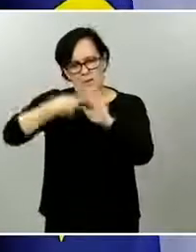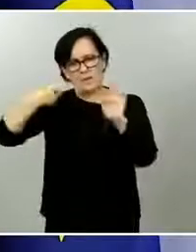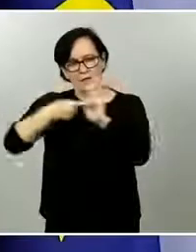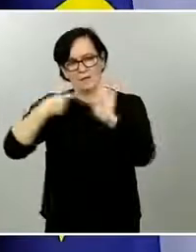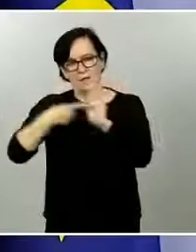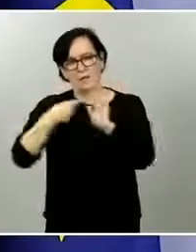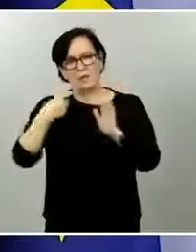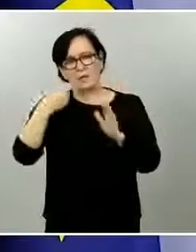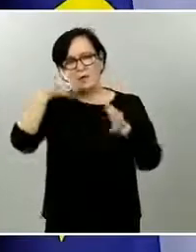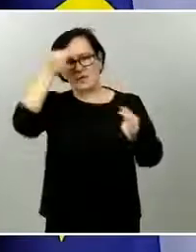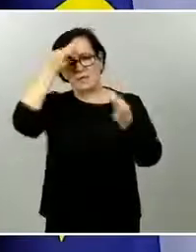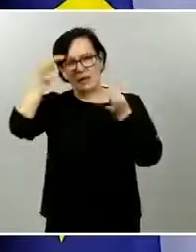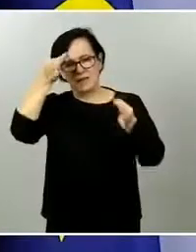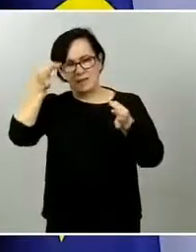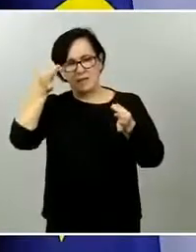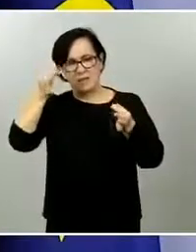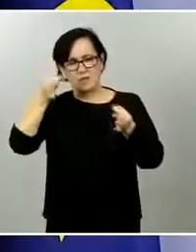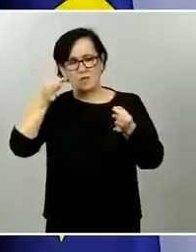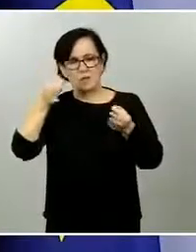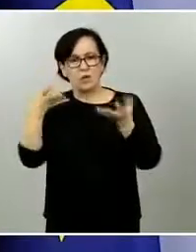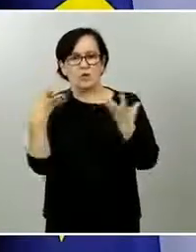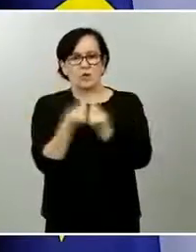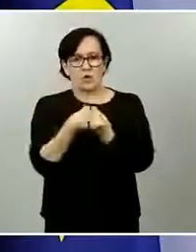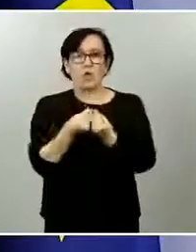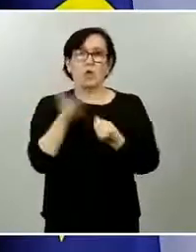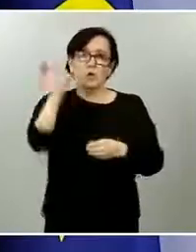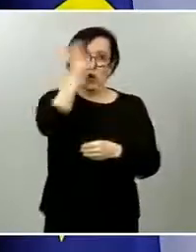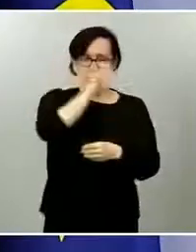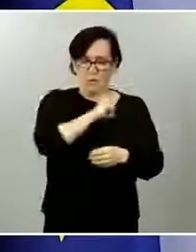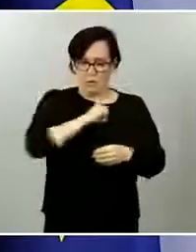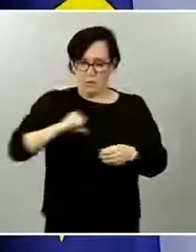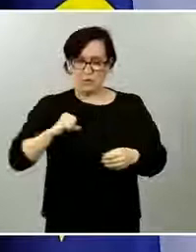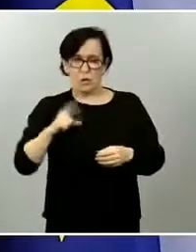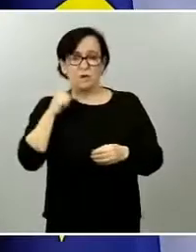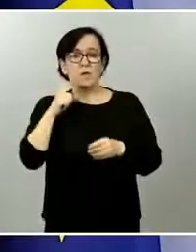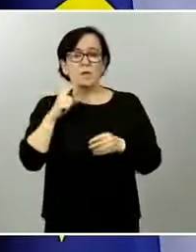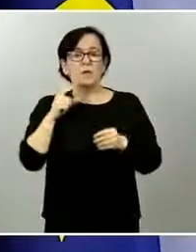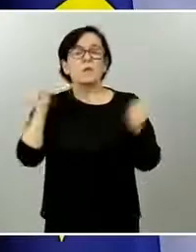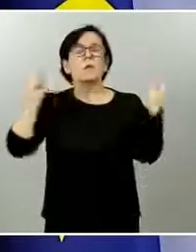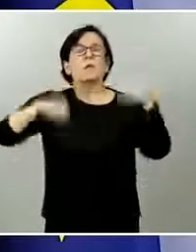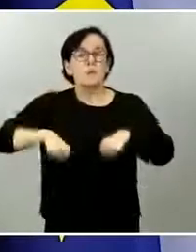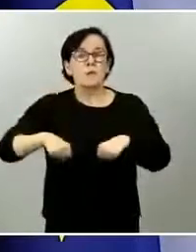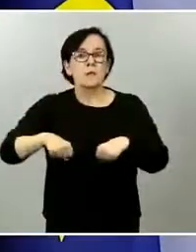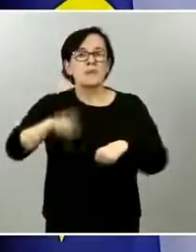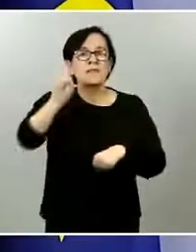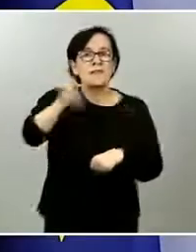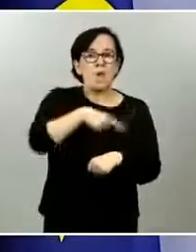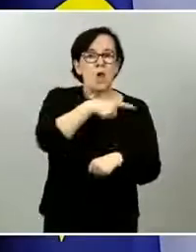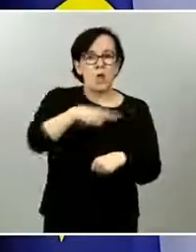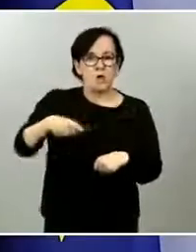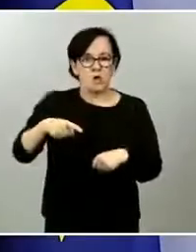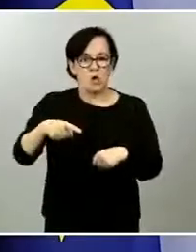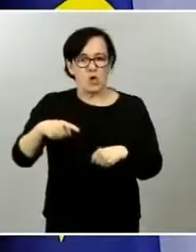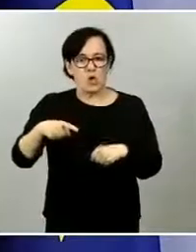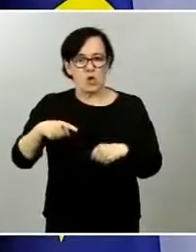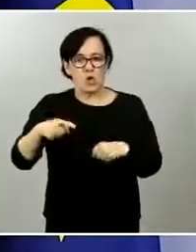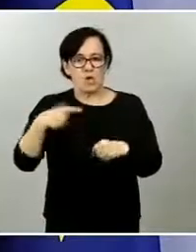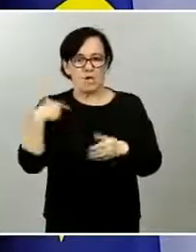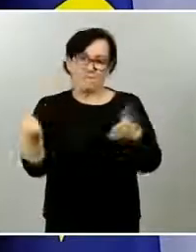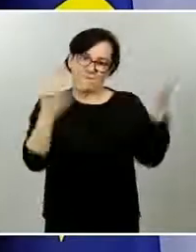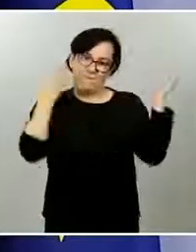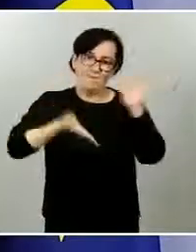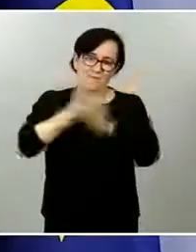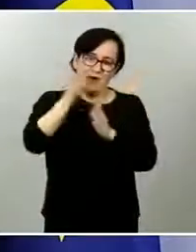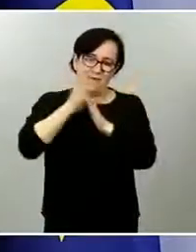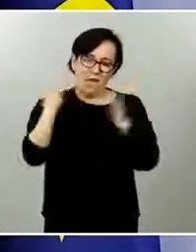prefirimos hablar de vigilancia de casos activos pues es una de las claves en la desescalada y es uno de los requisitos que se